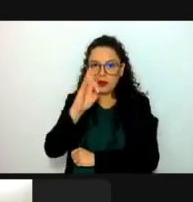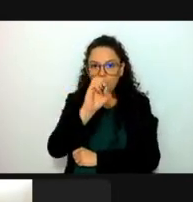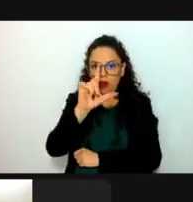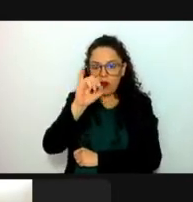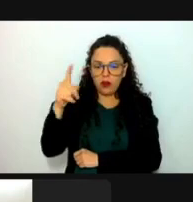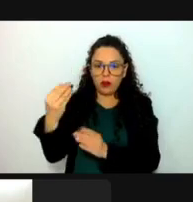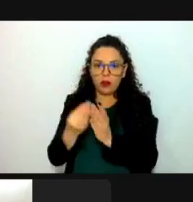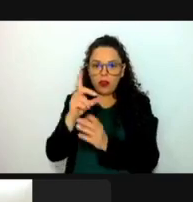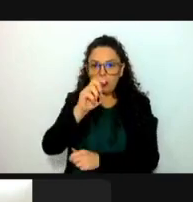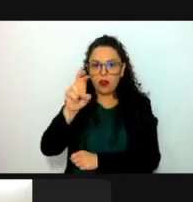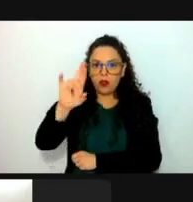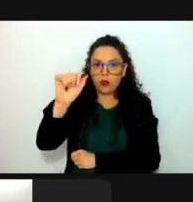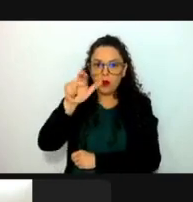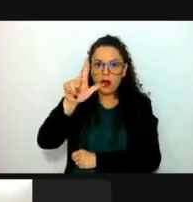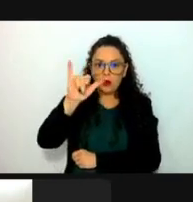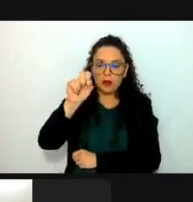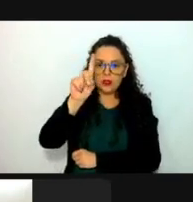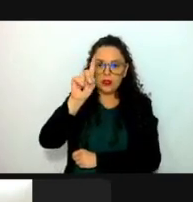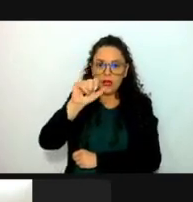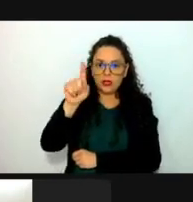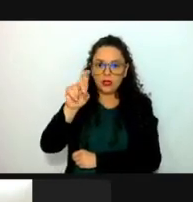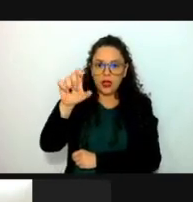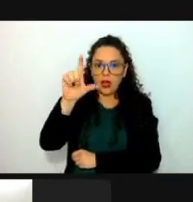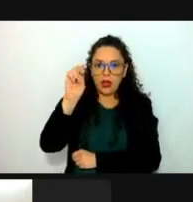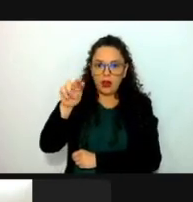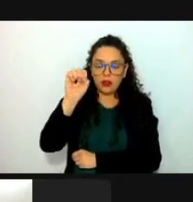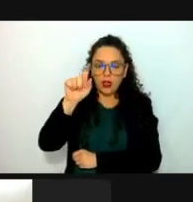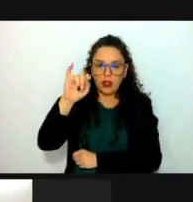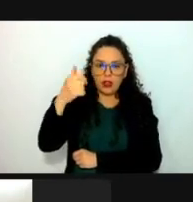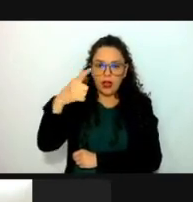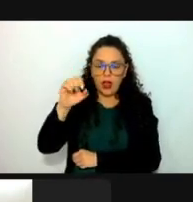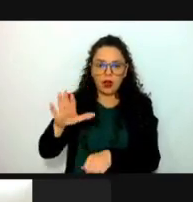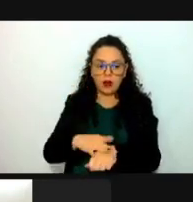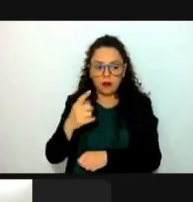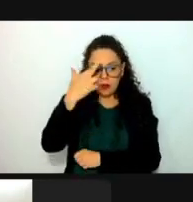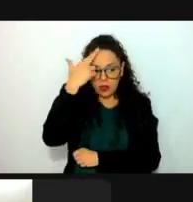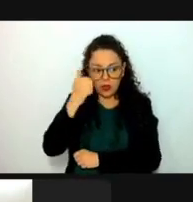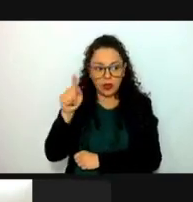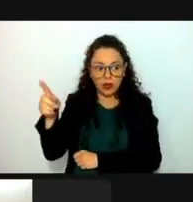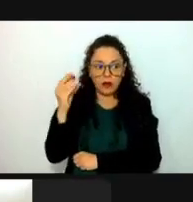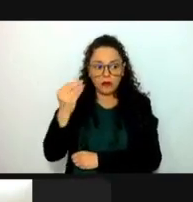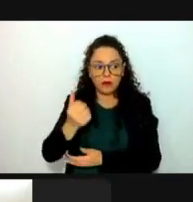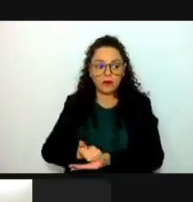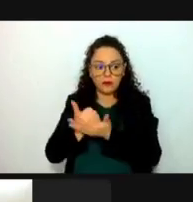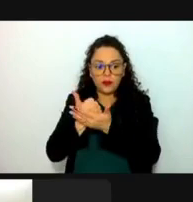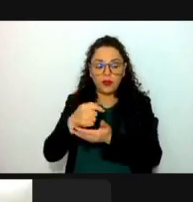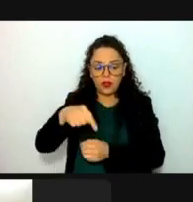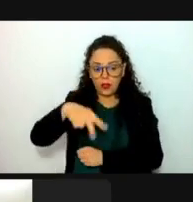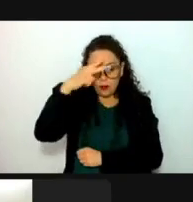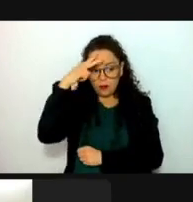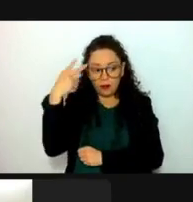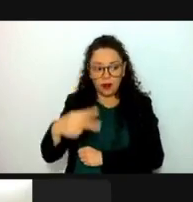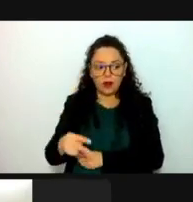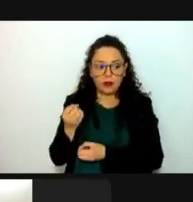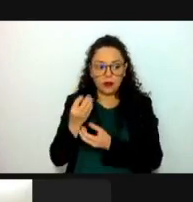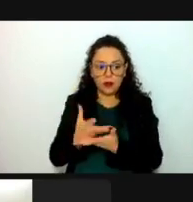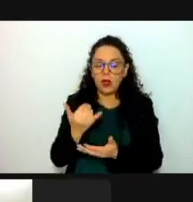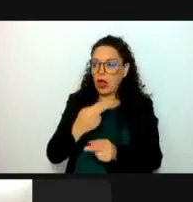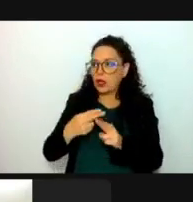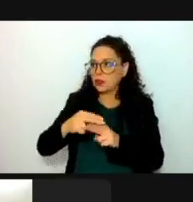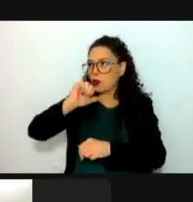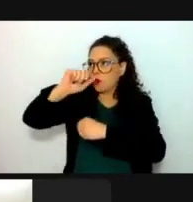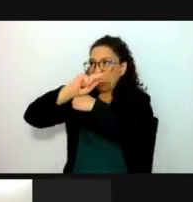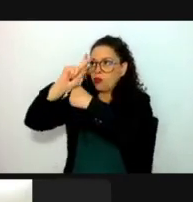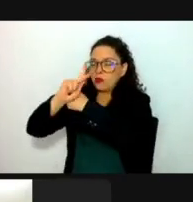Juan Luis Díaz de León Santiago, pues se da en razón a sus aportaciones tanto nacionales como internacionales, en los